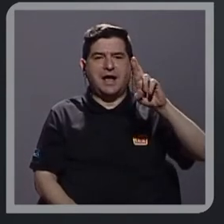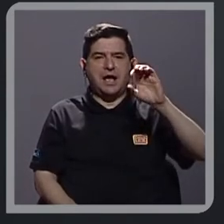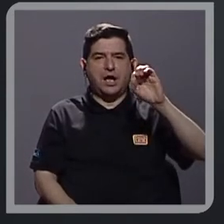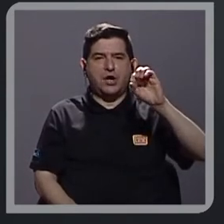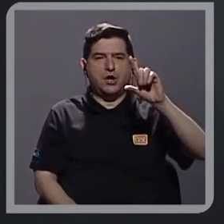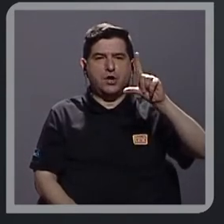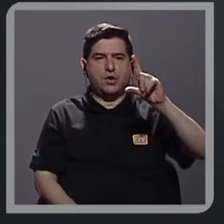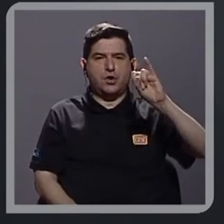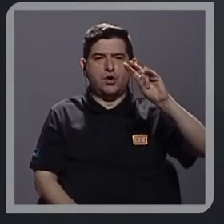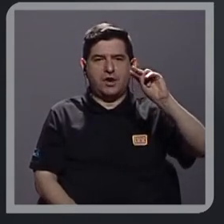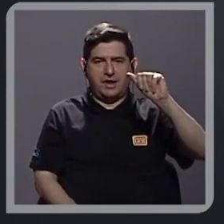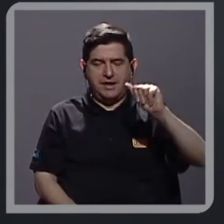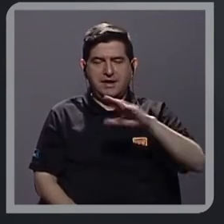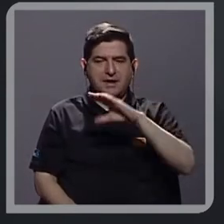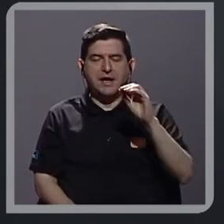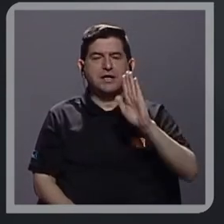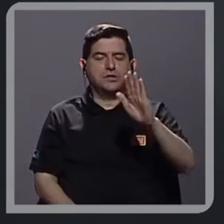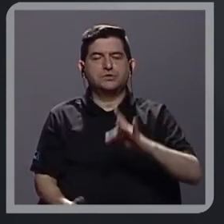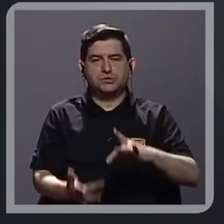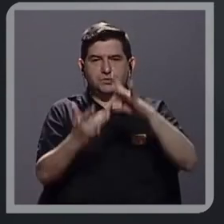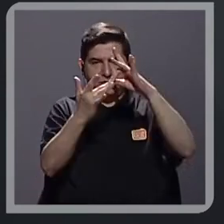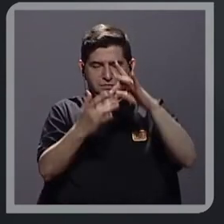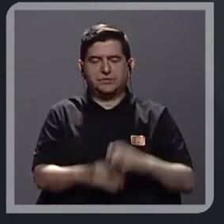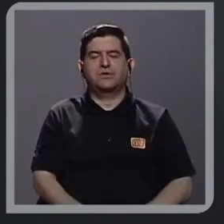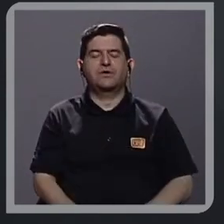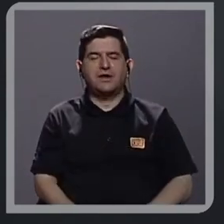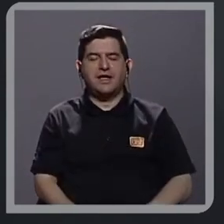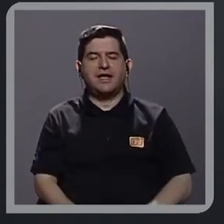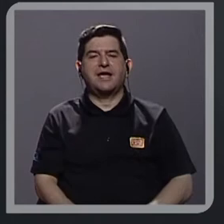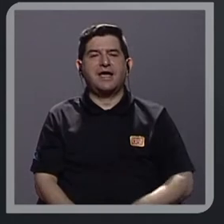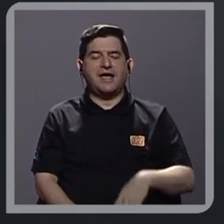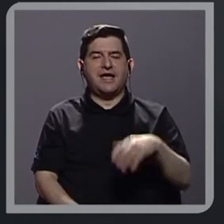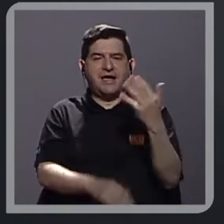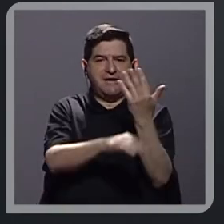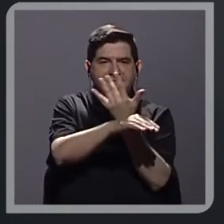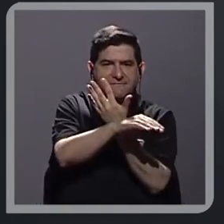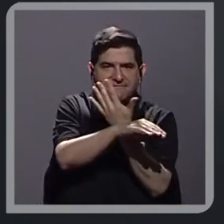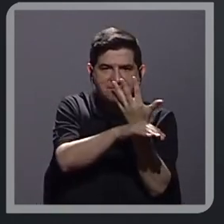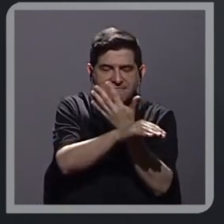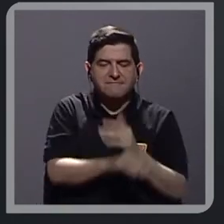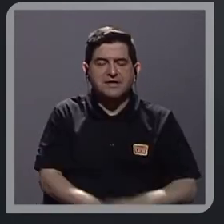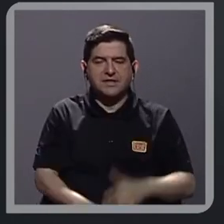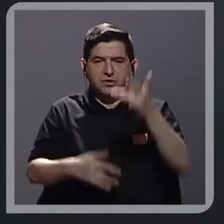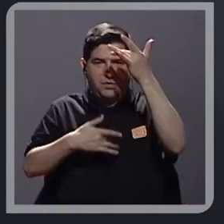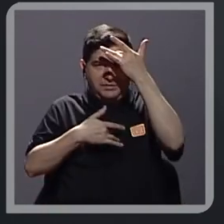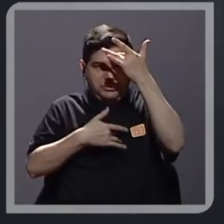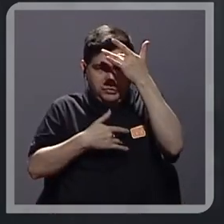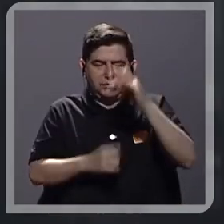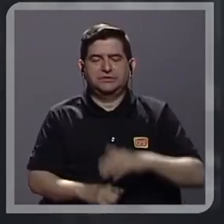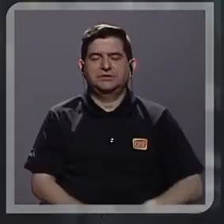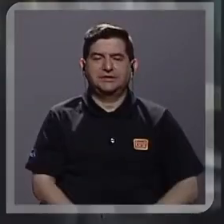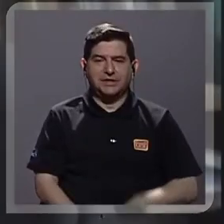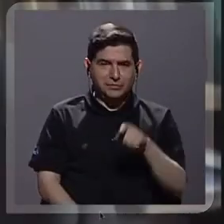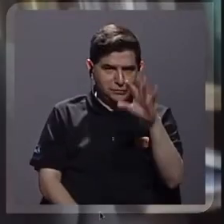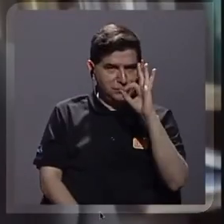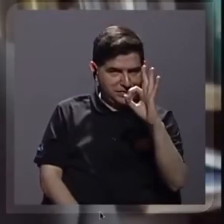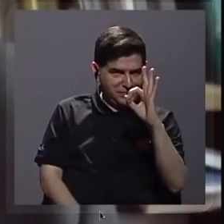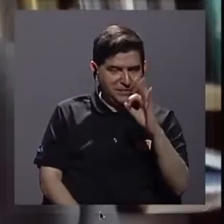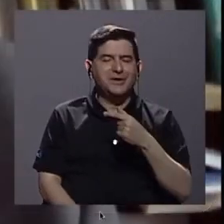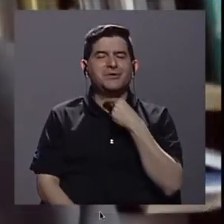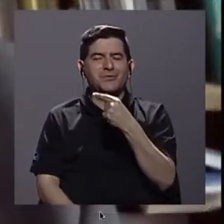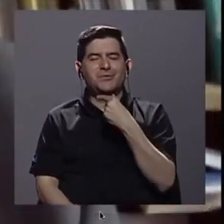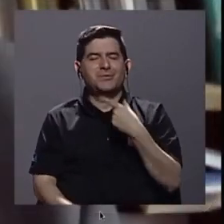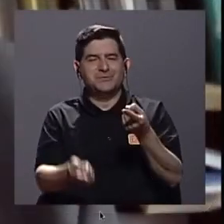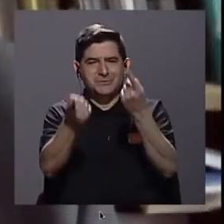University y por supuesto también su especialidad en fitopatología. ¿Cómo está don Felipe? Un gusto